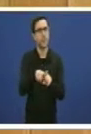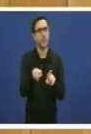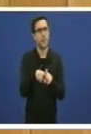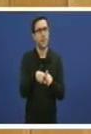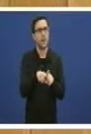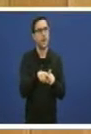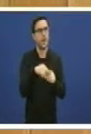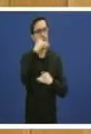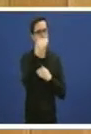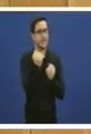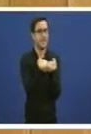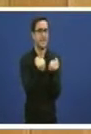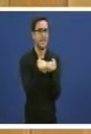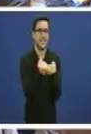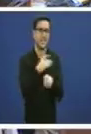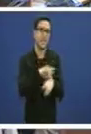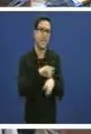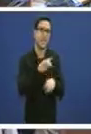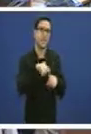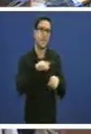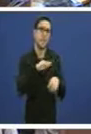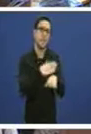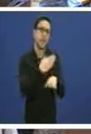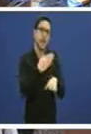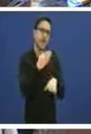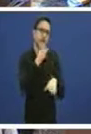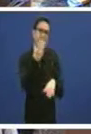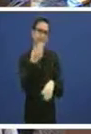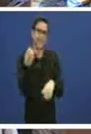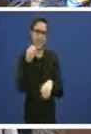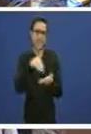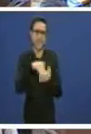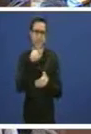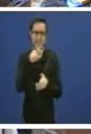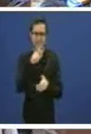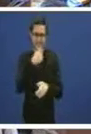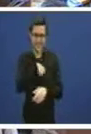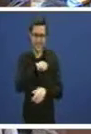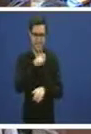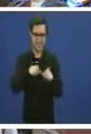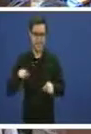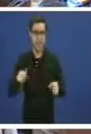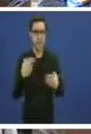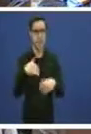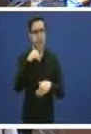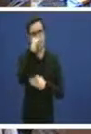dereito a asistencia sanitaria estou segura de que coñecen menos datos porque a Seguridade Social a queda de Baixa nos